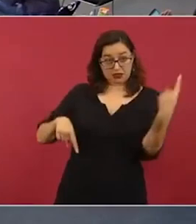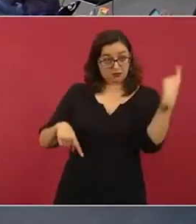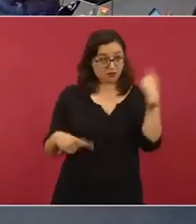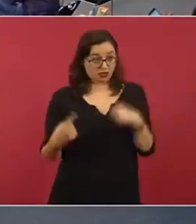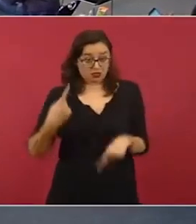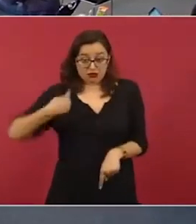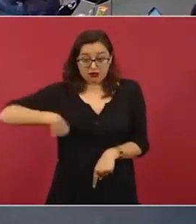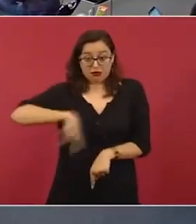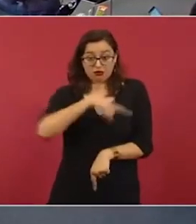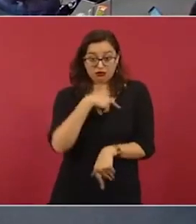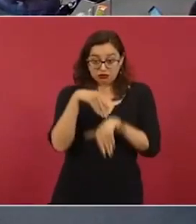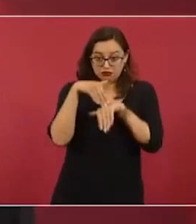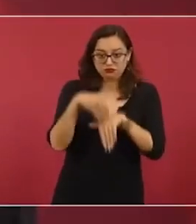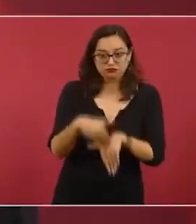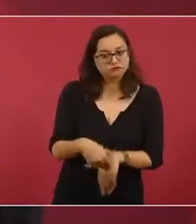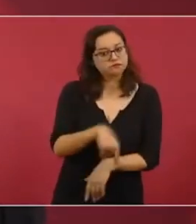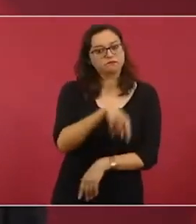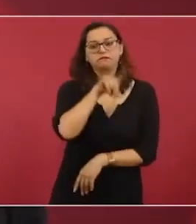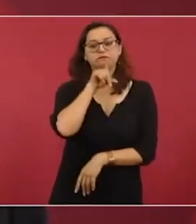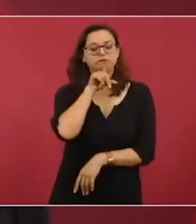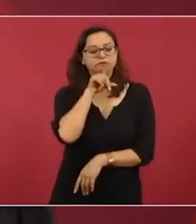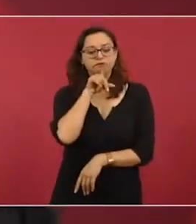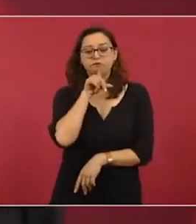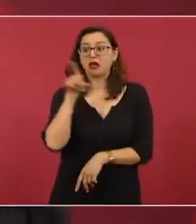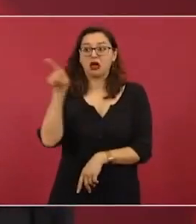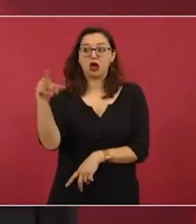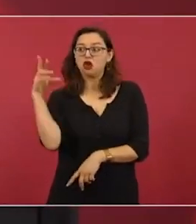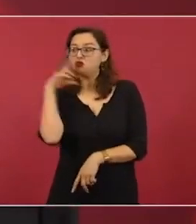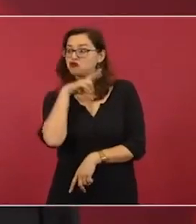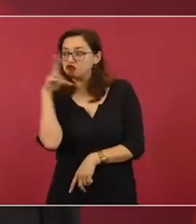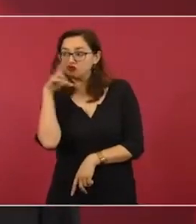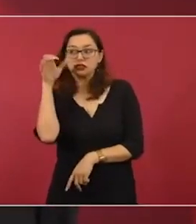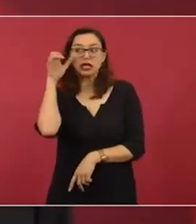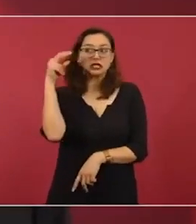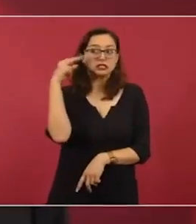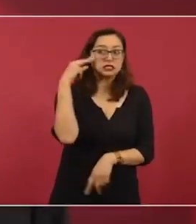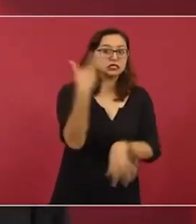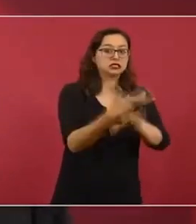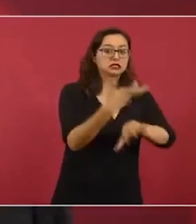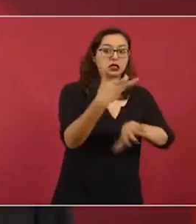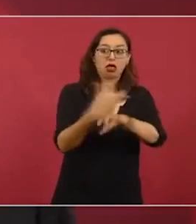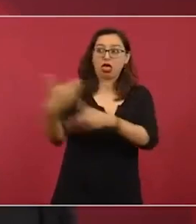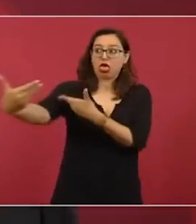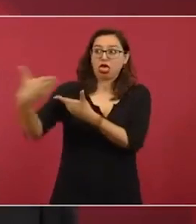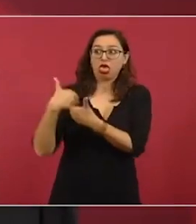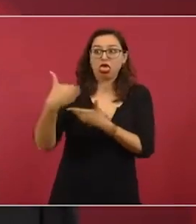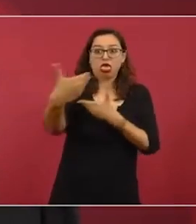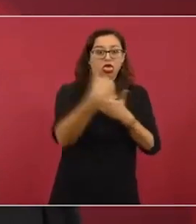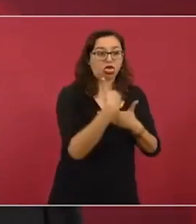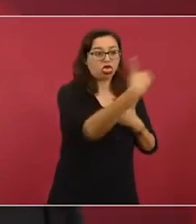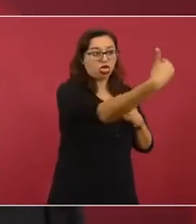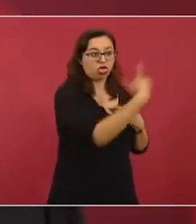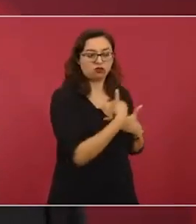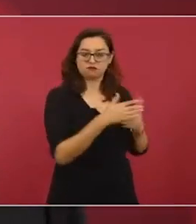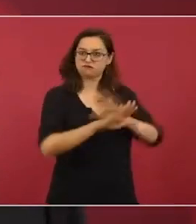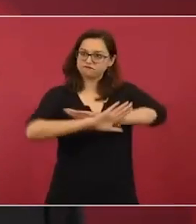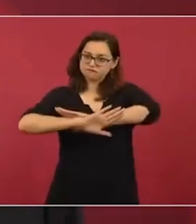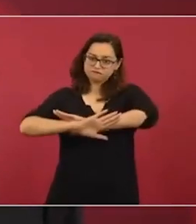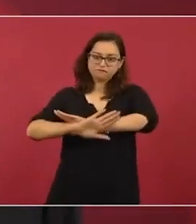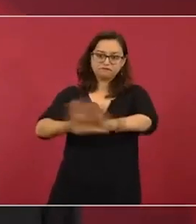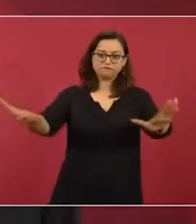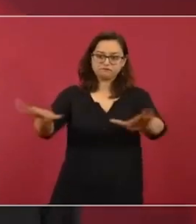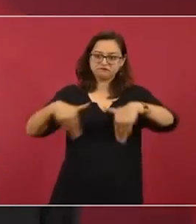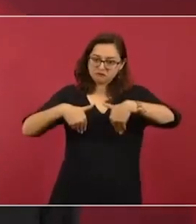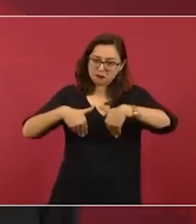de Rusia, ni de China, ni de Estados Unidos. Es un país libre, independiente, soberano,